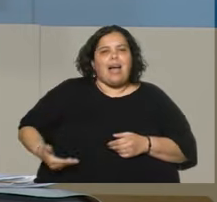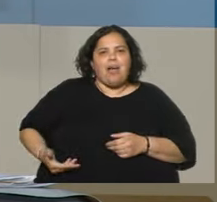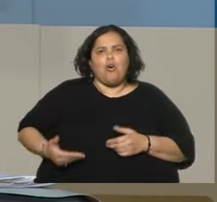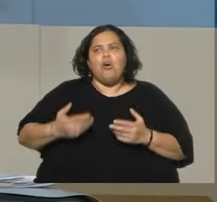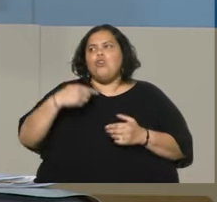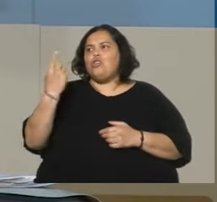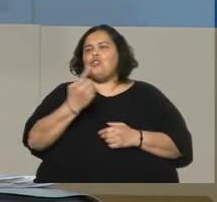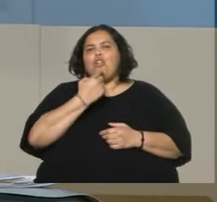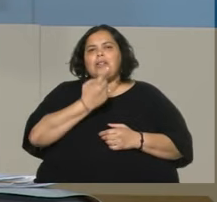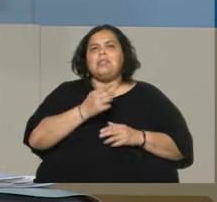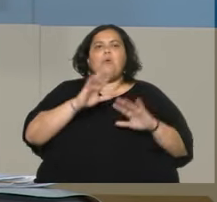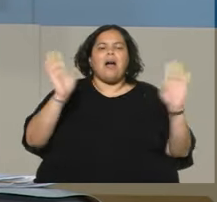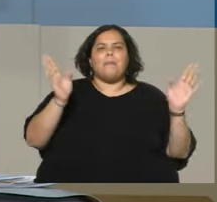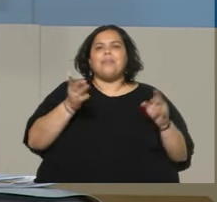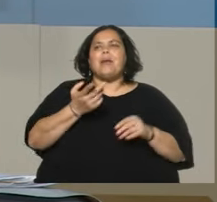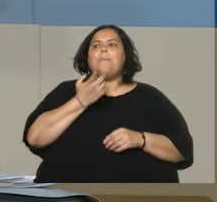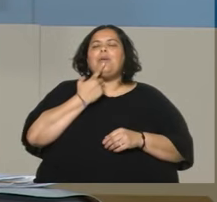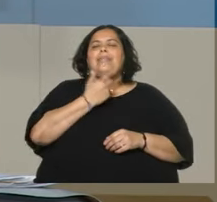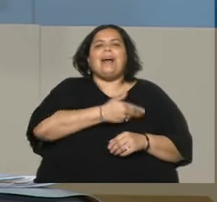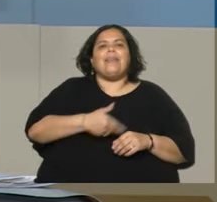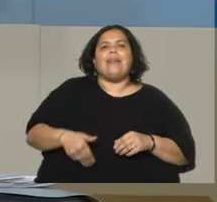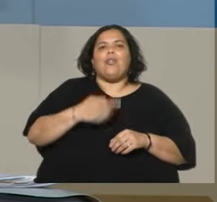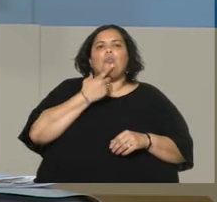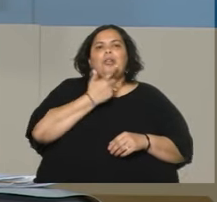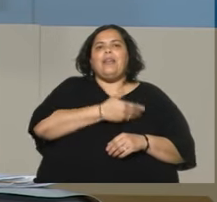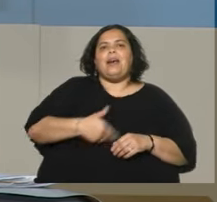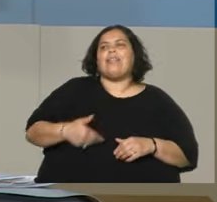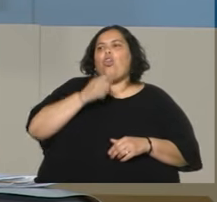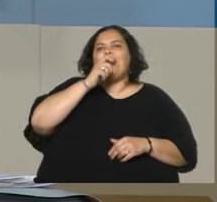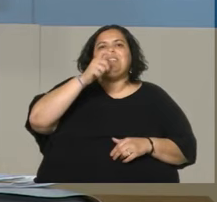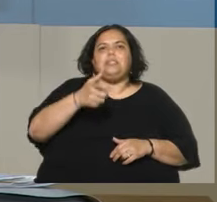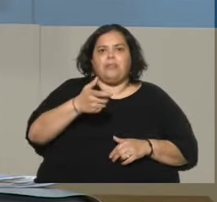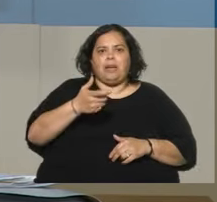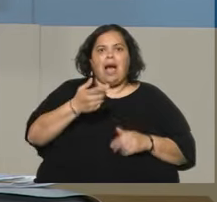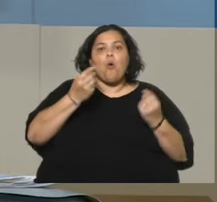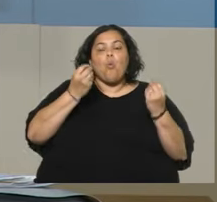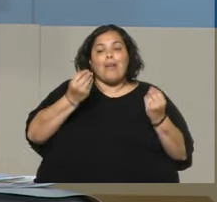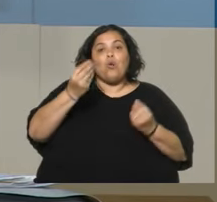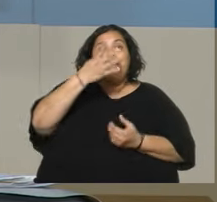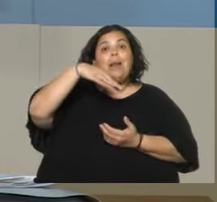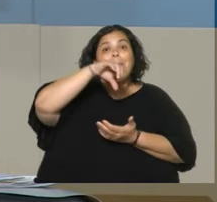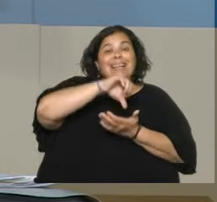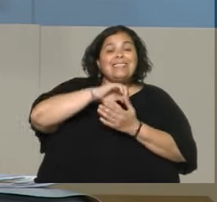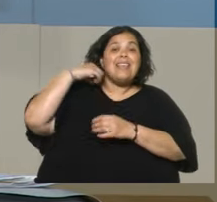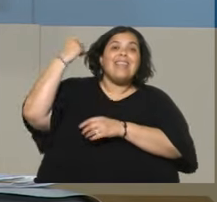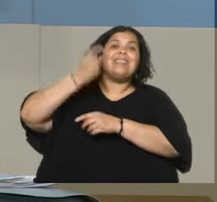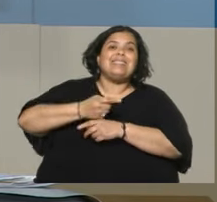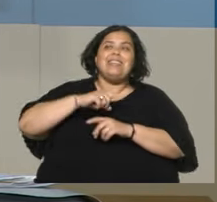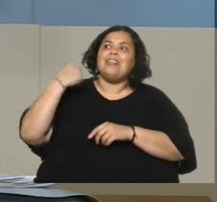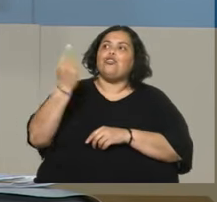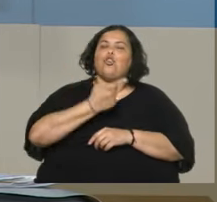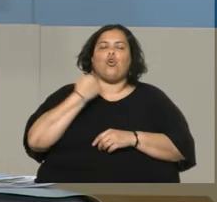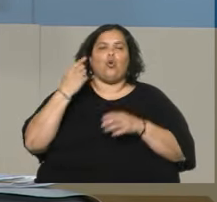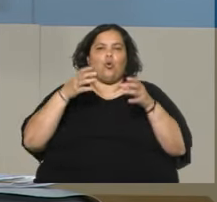decimos tal cosa es una política de Estado. La política de Estado es cuando el país define, y por eso era importante este trabajo que hicimos,